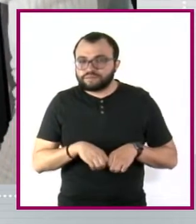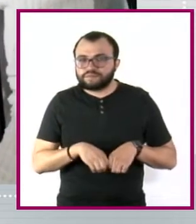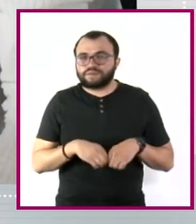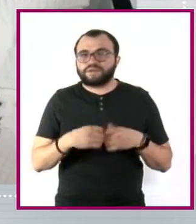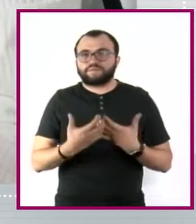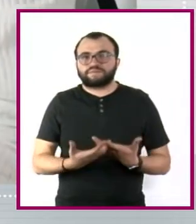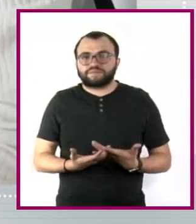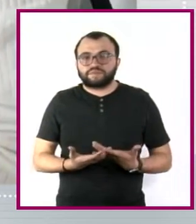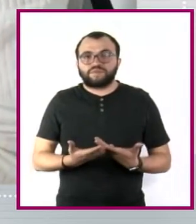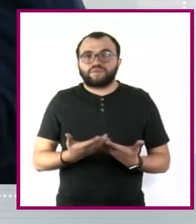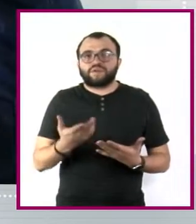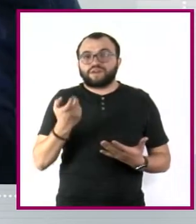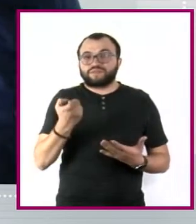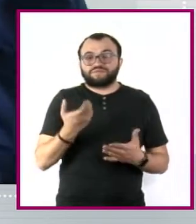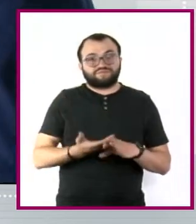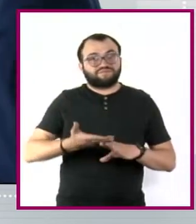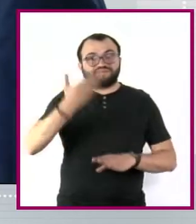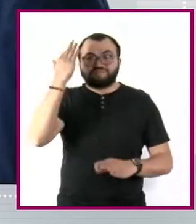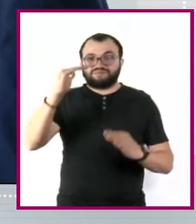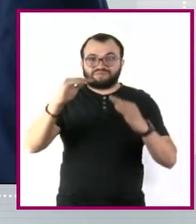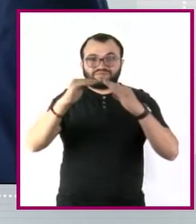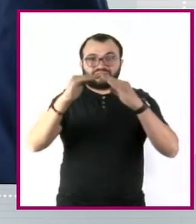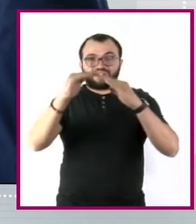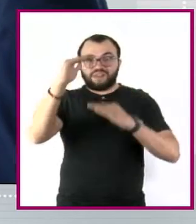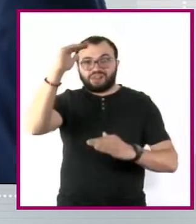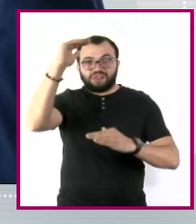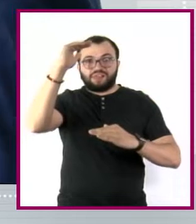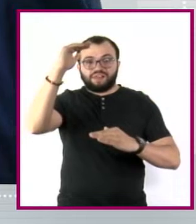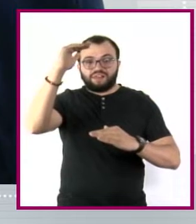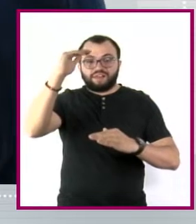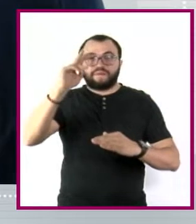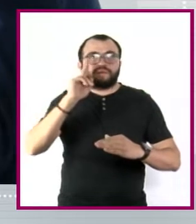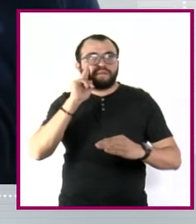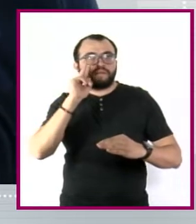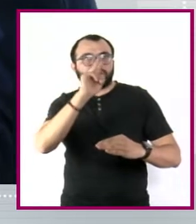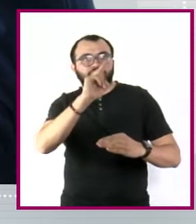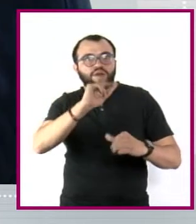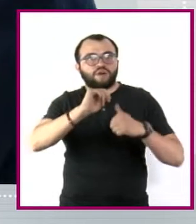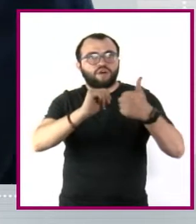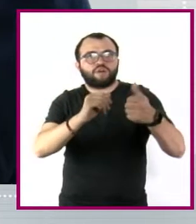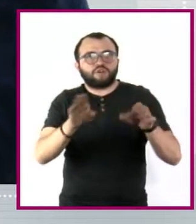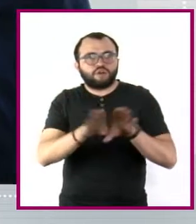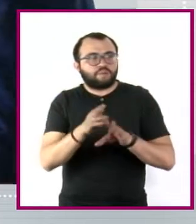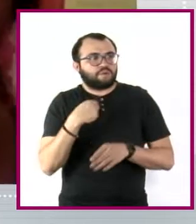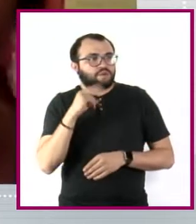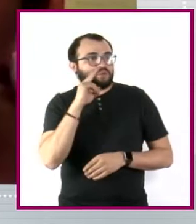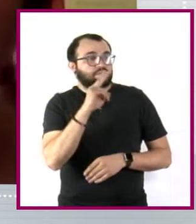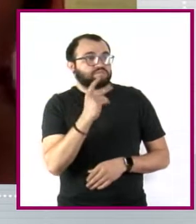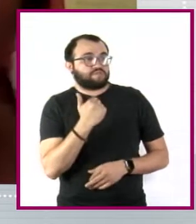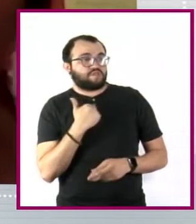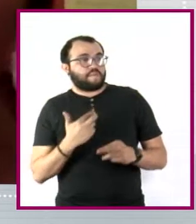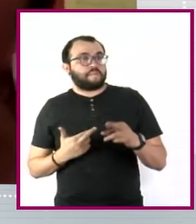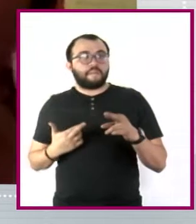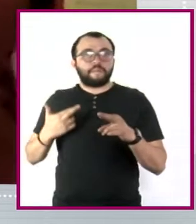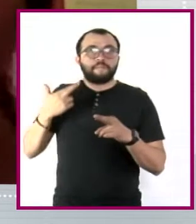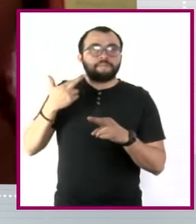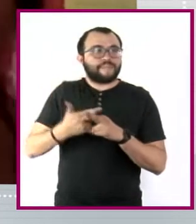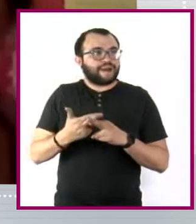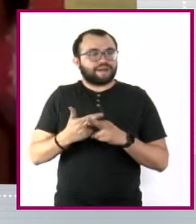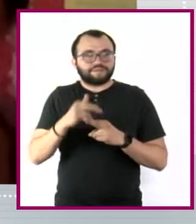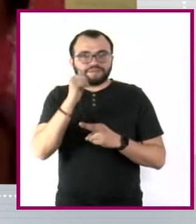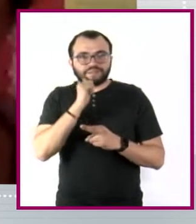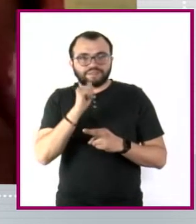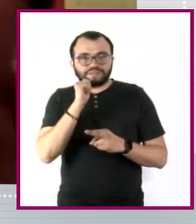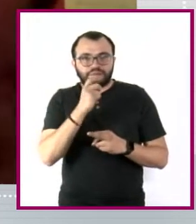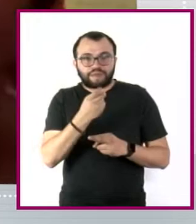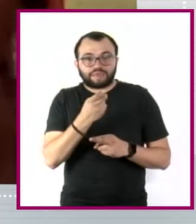desigualdad, es ver al otro, a la otra, con cierta superioridad. La discriminación